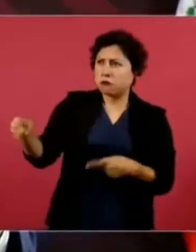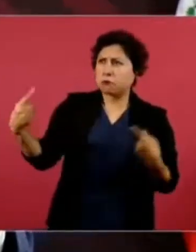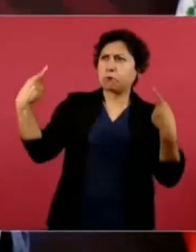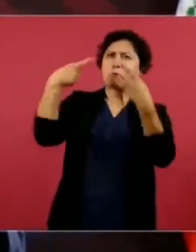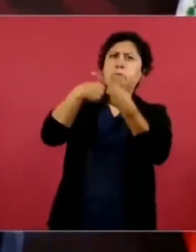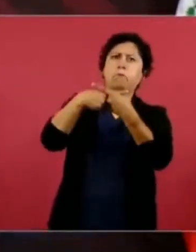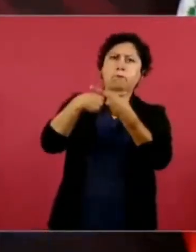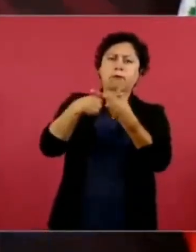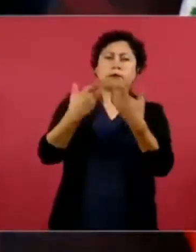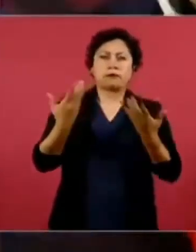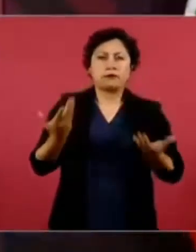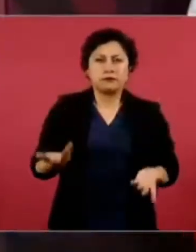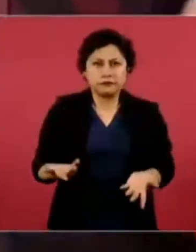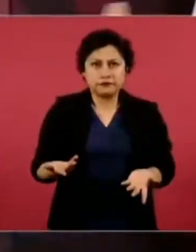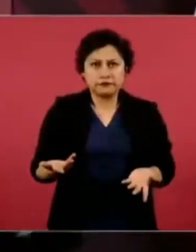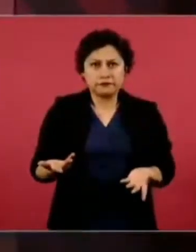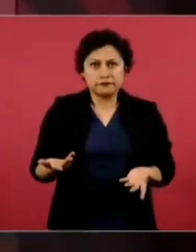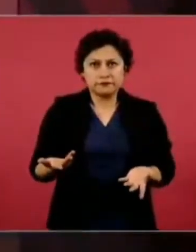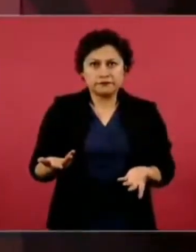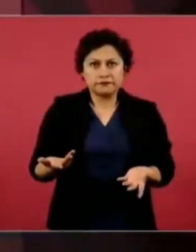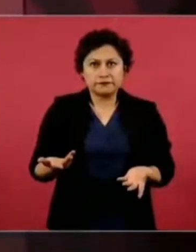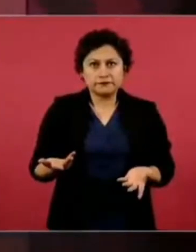o sea ahora ya